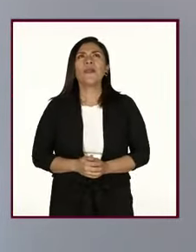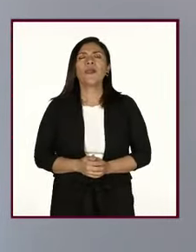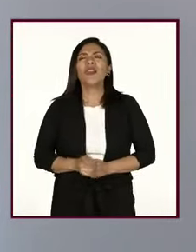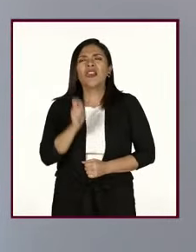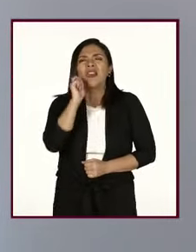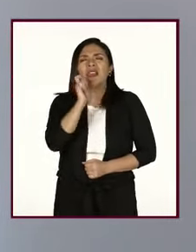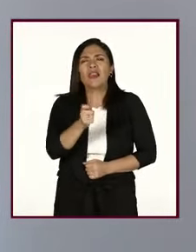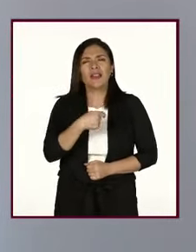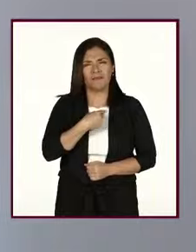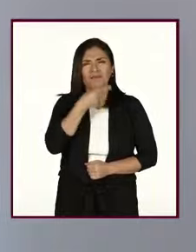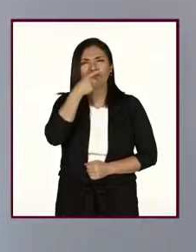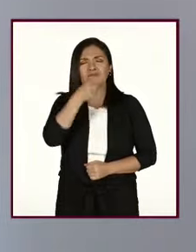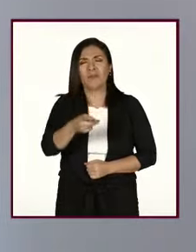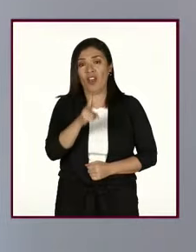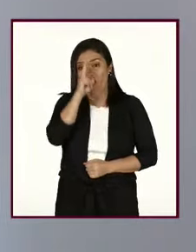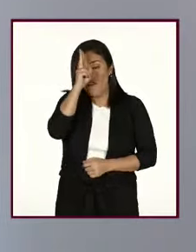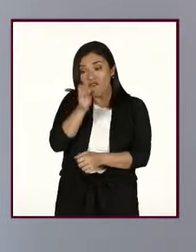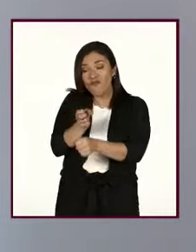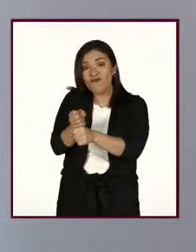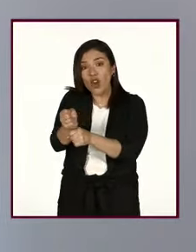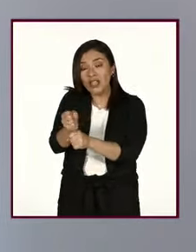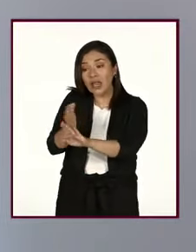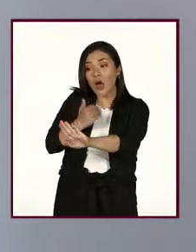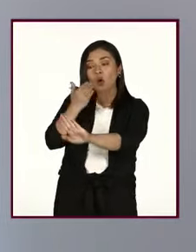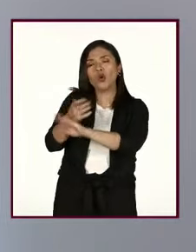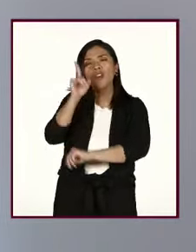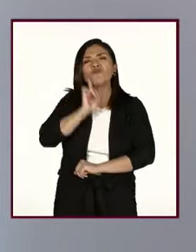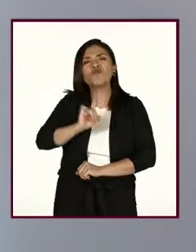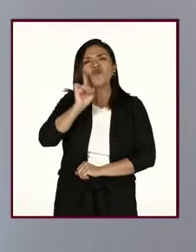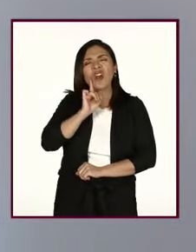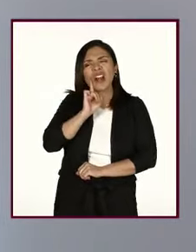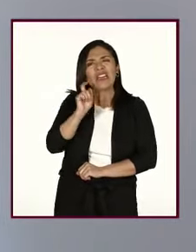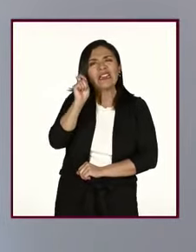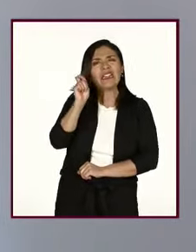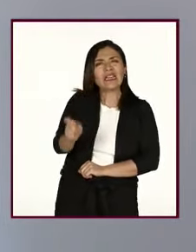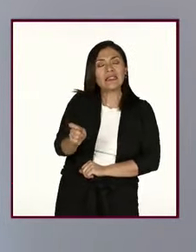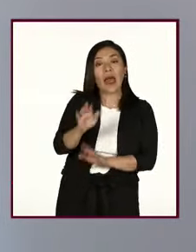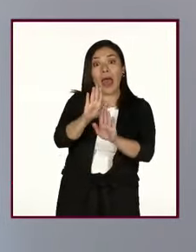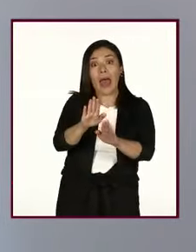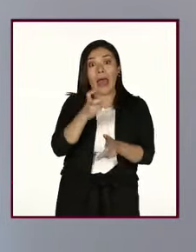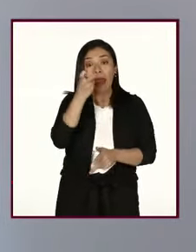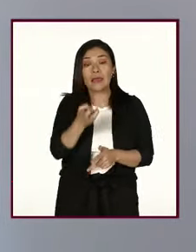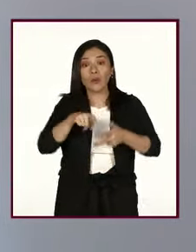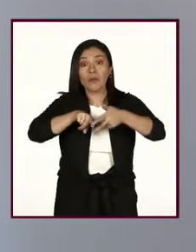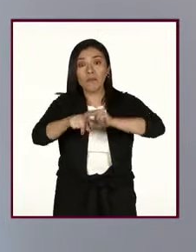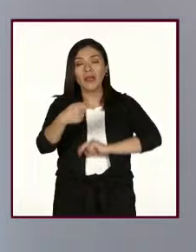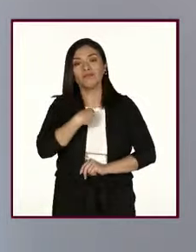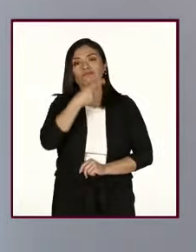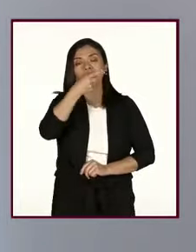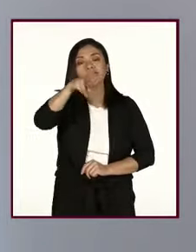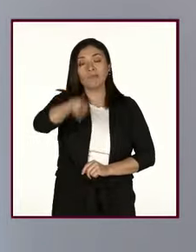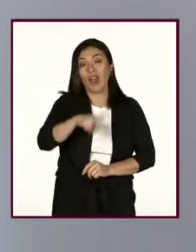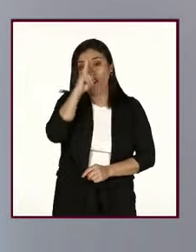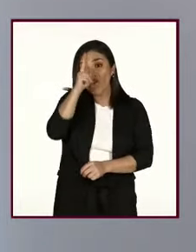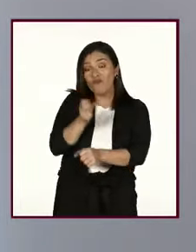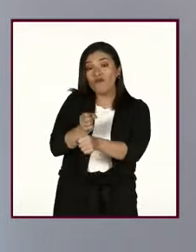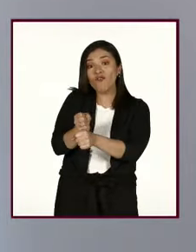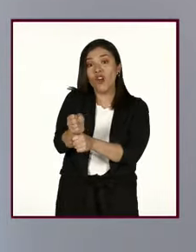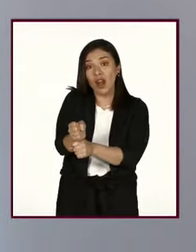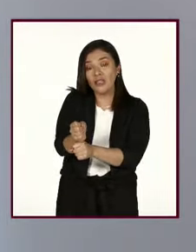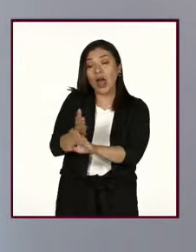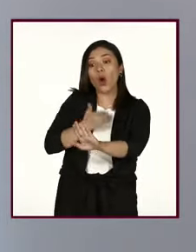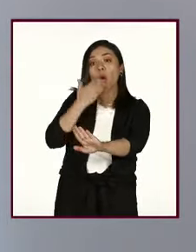referimos cuando hablamos de violencia en contra de las mujeres. Y hay que empezar por decir que la violencia